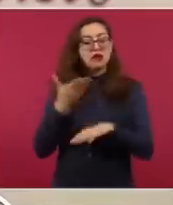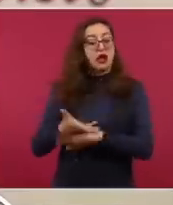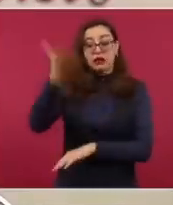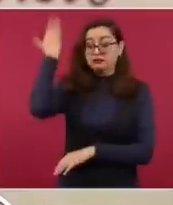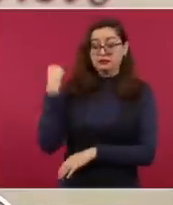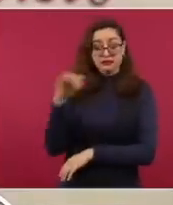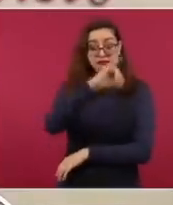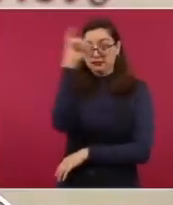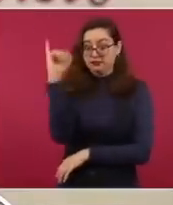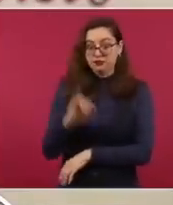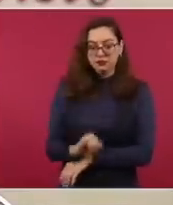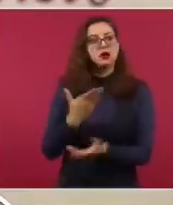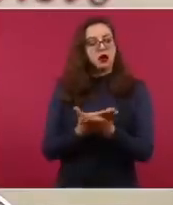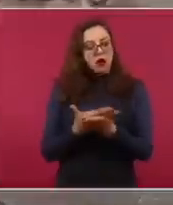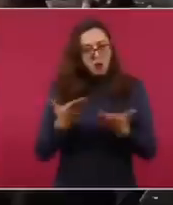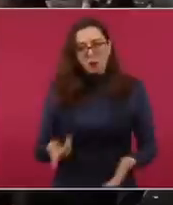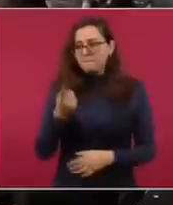¿Cuáles son los componentes?